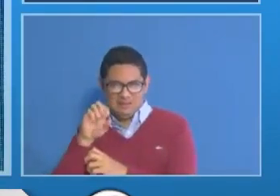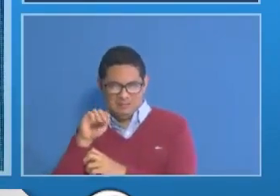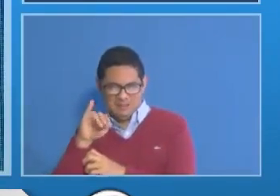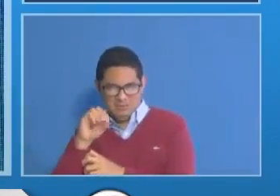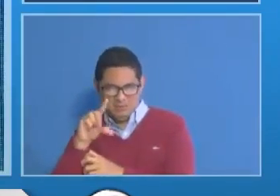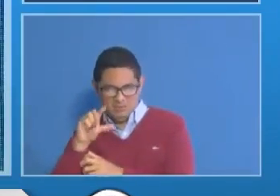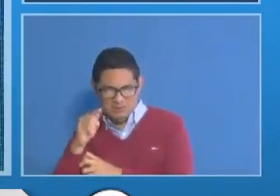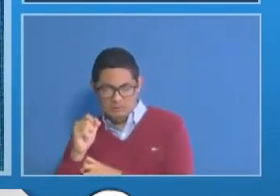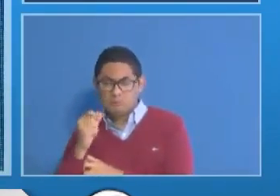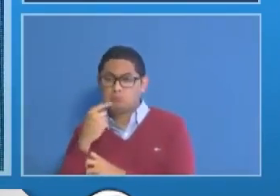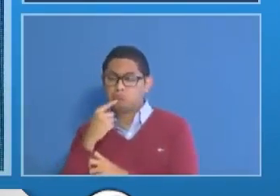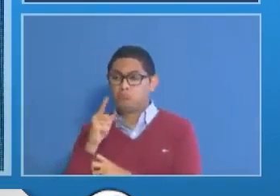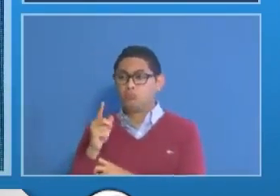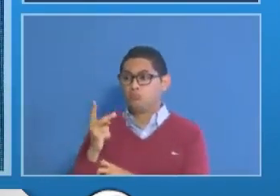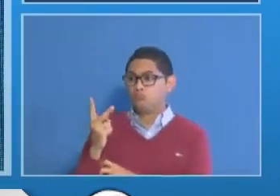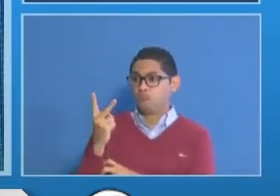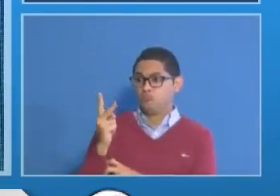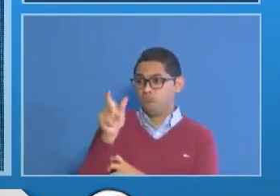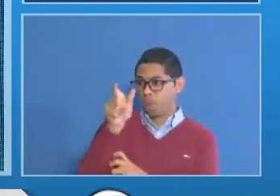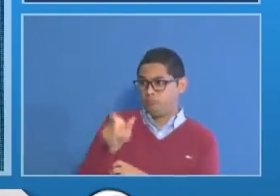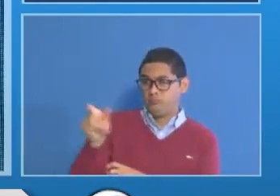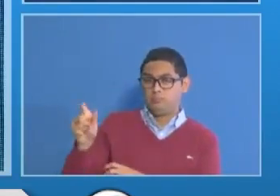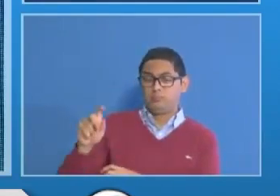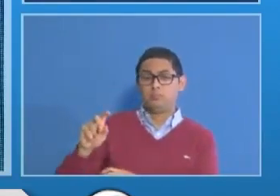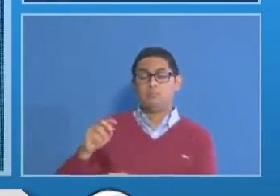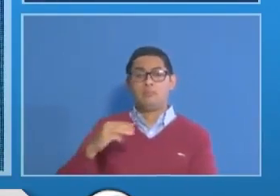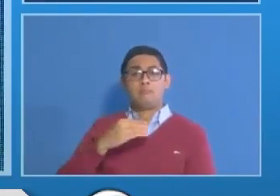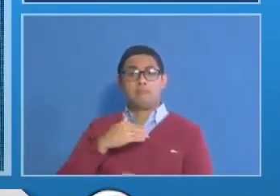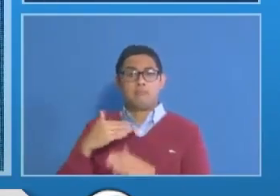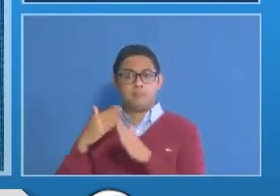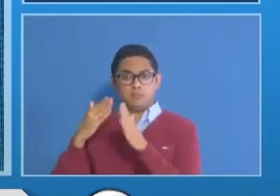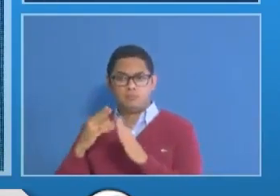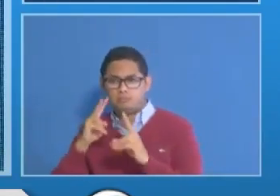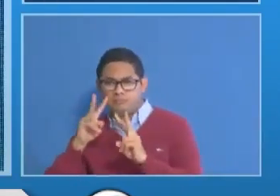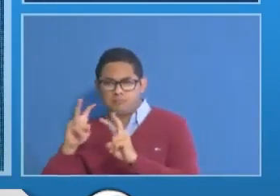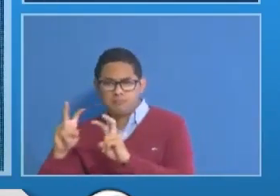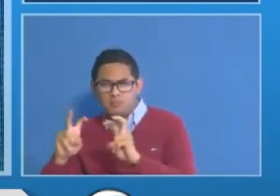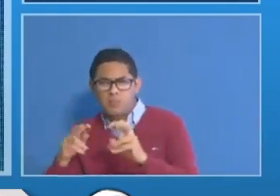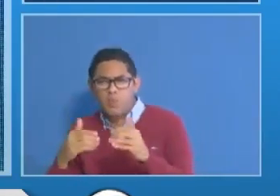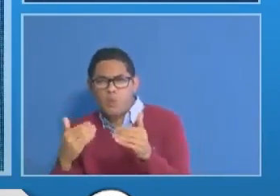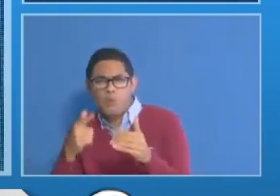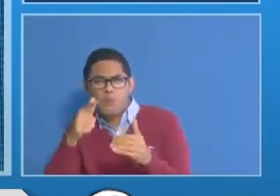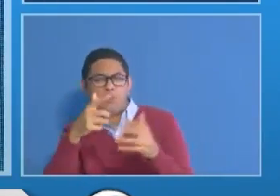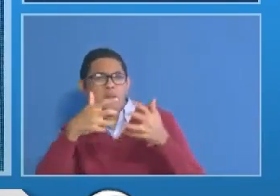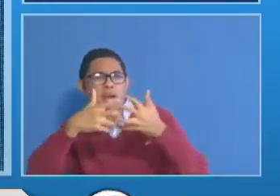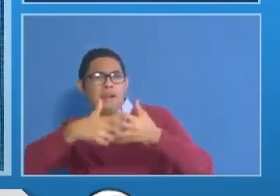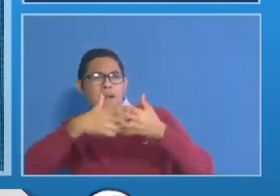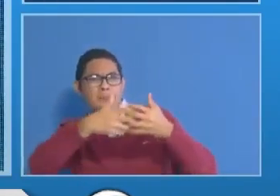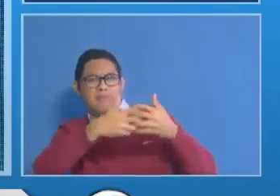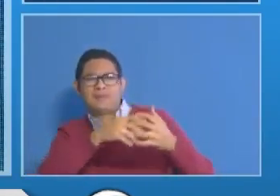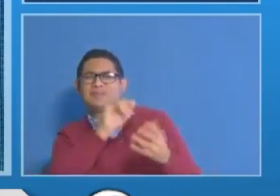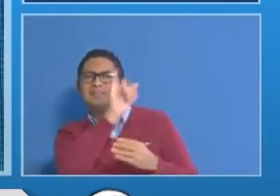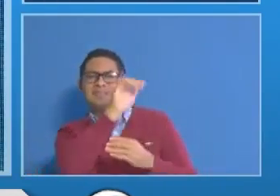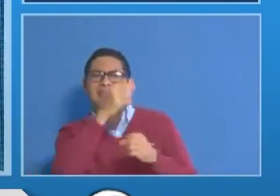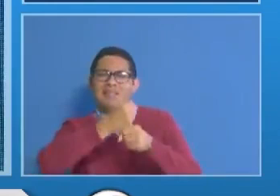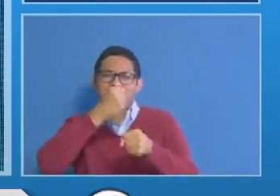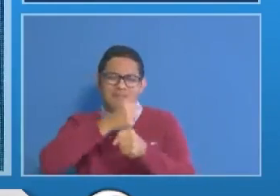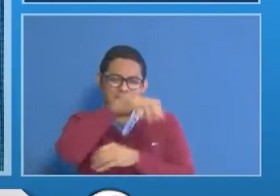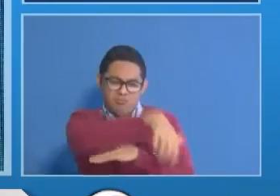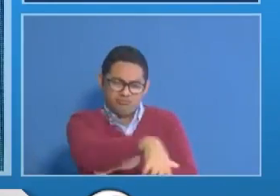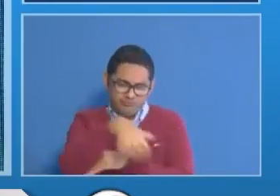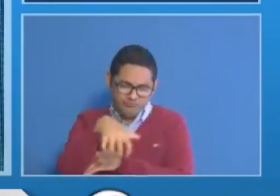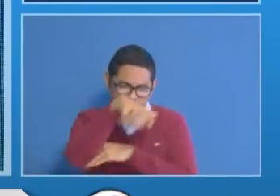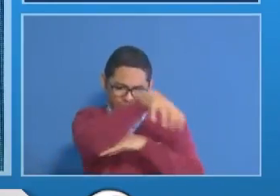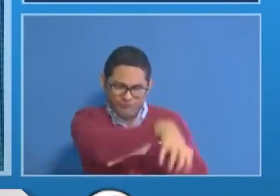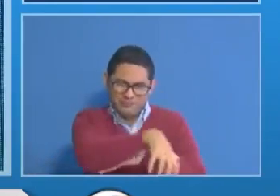haciendo el estudio de lo que se estaba cumpliendo en cuanto a la empresa de la minera, y tendremos el